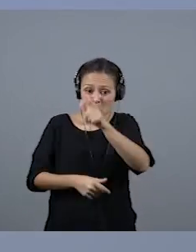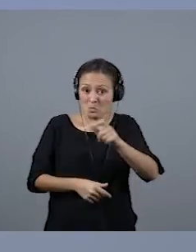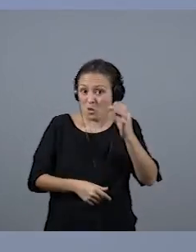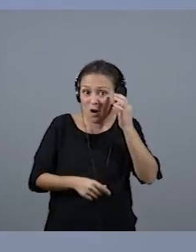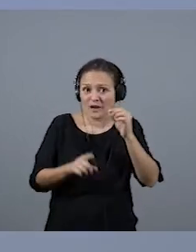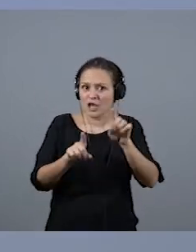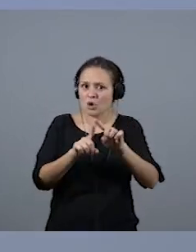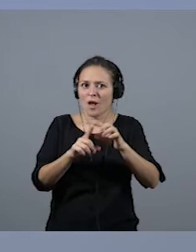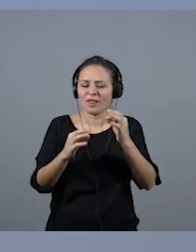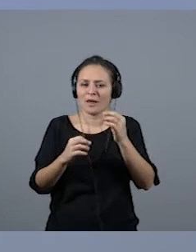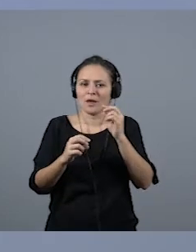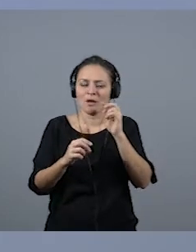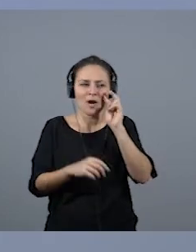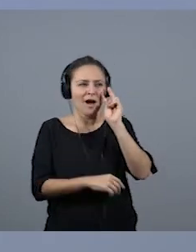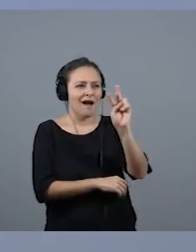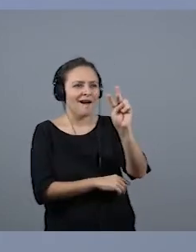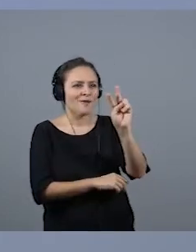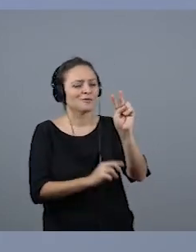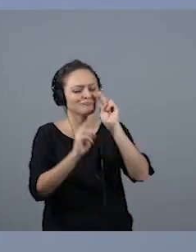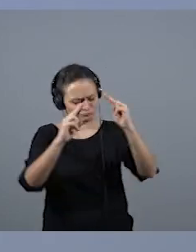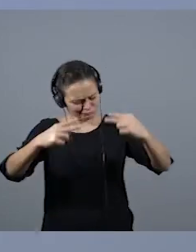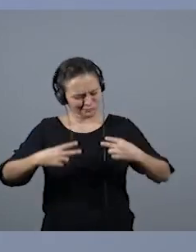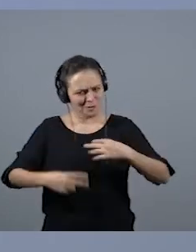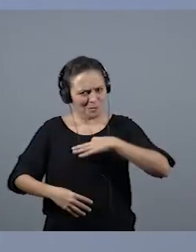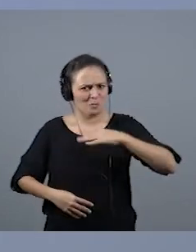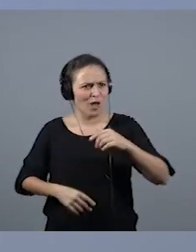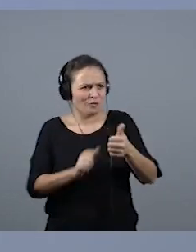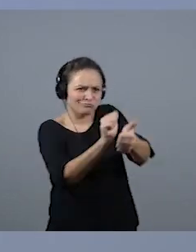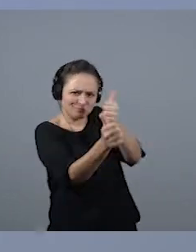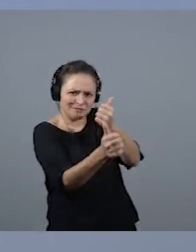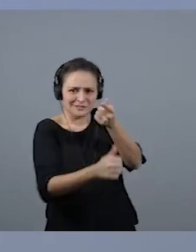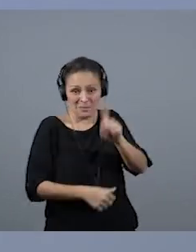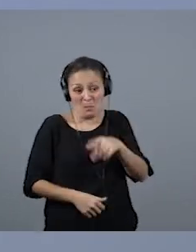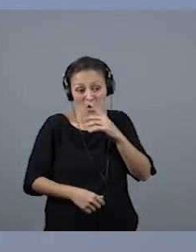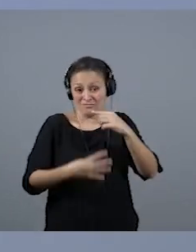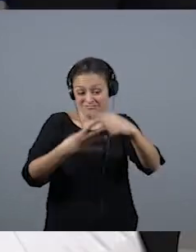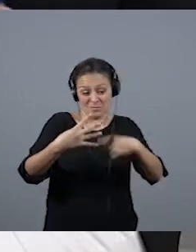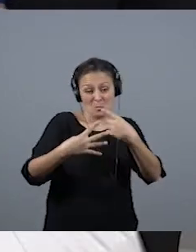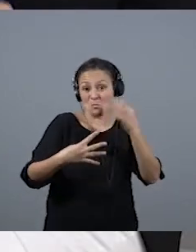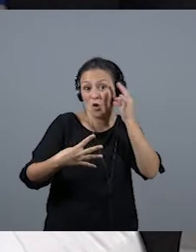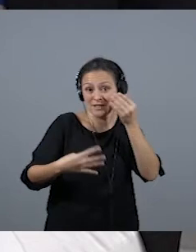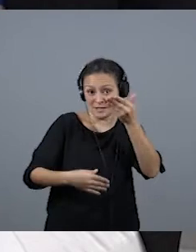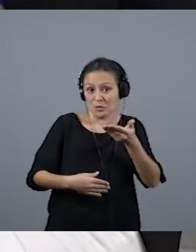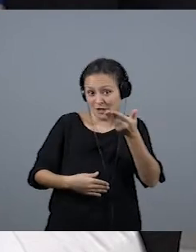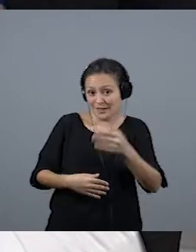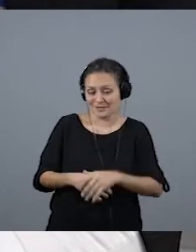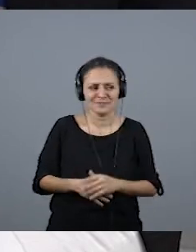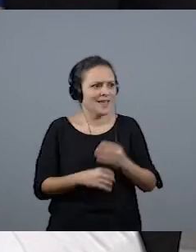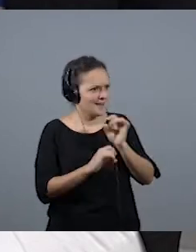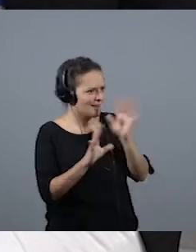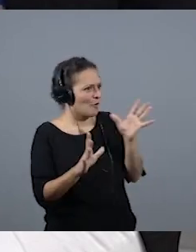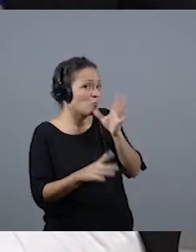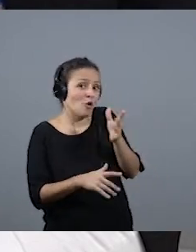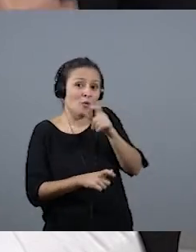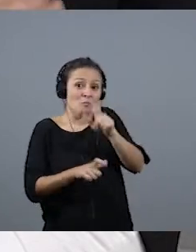espejo en el que mirarse y un referente que ya han sido cuatro mujeres importantes. Y efectivamente, porque además la mujer siempre da pasos